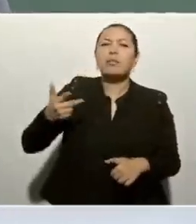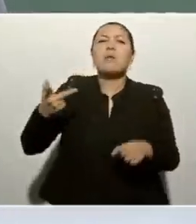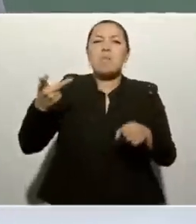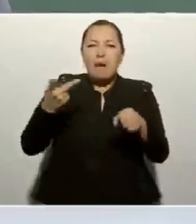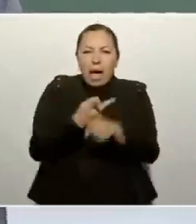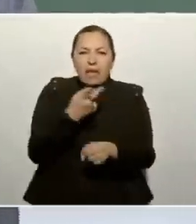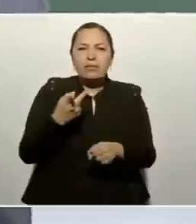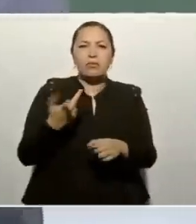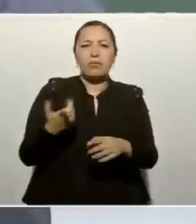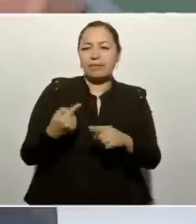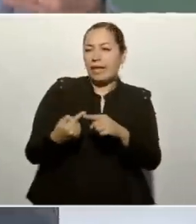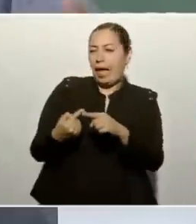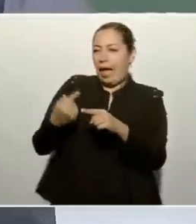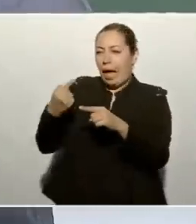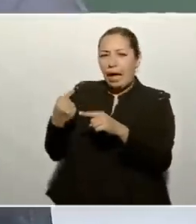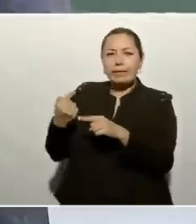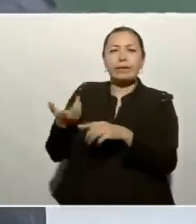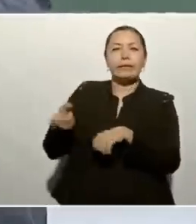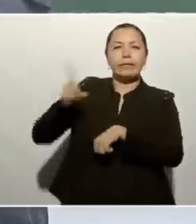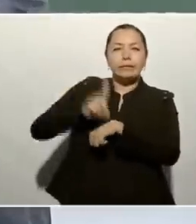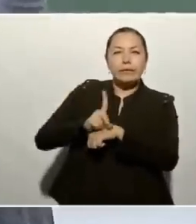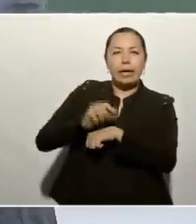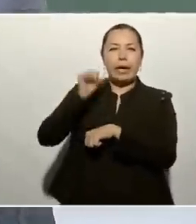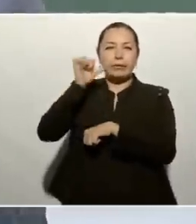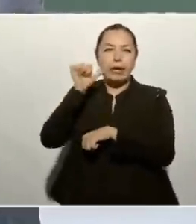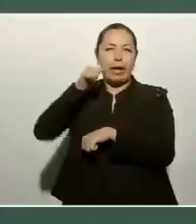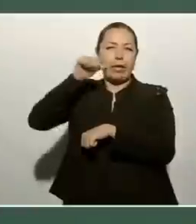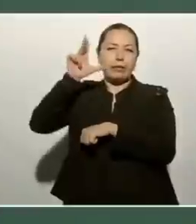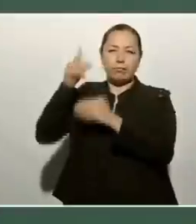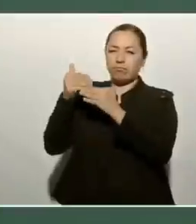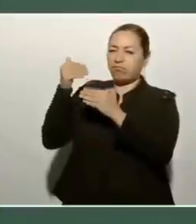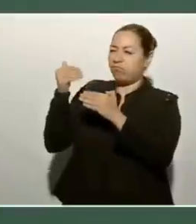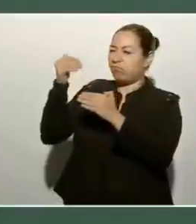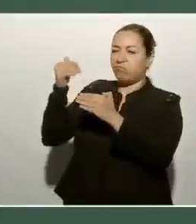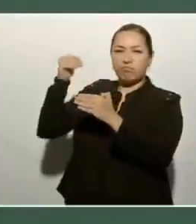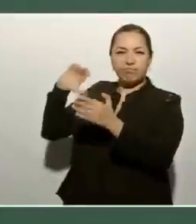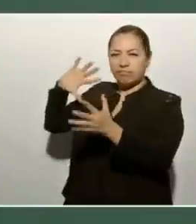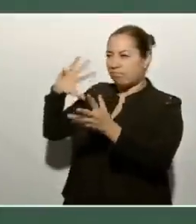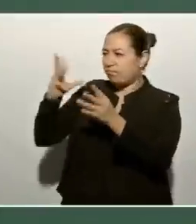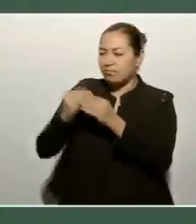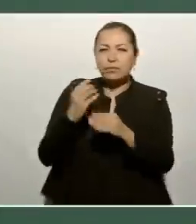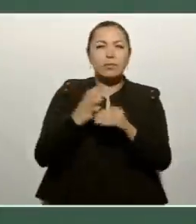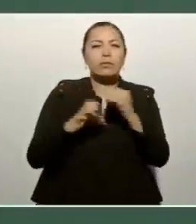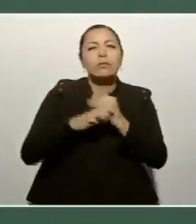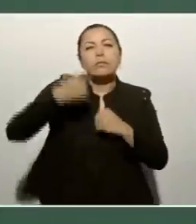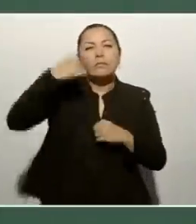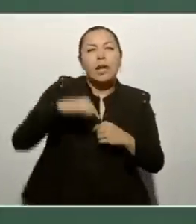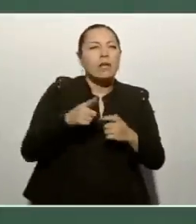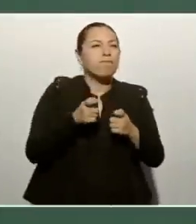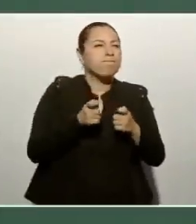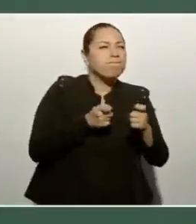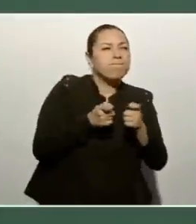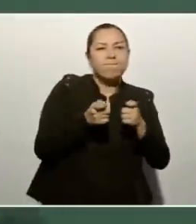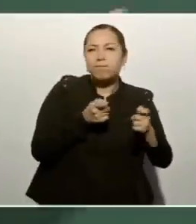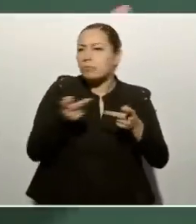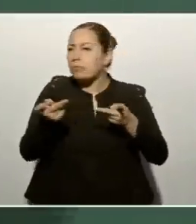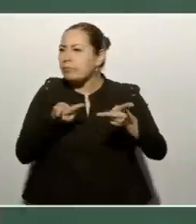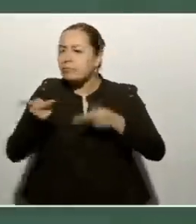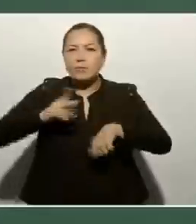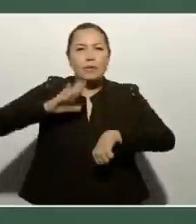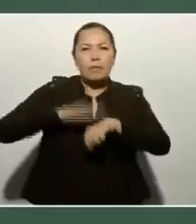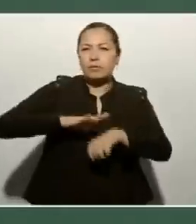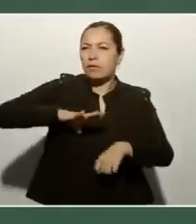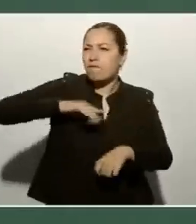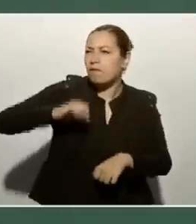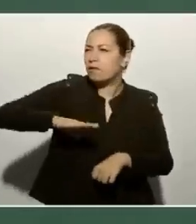pasa un día anterior o en días anteriores. Y se toman ahí muchas acciones a seguir, pues, para seguir fortaleciendo